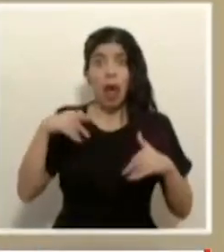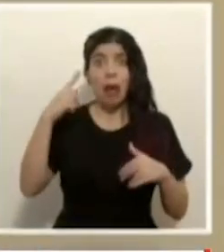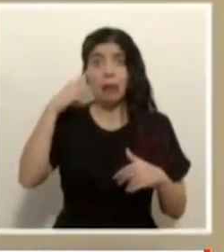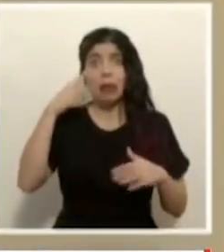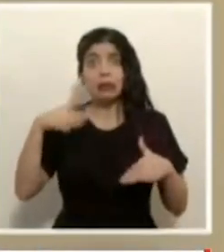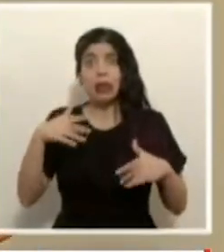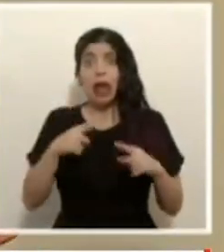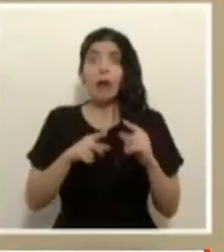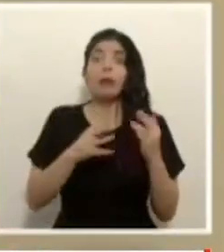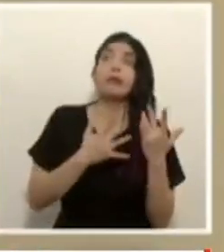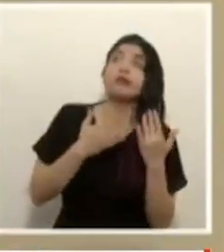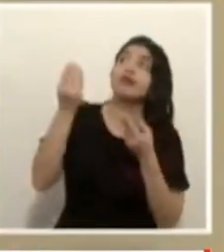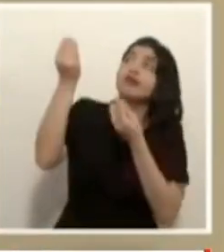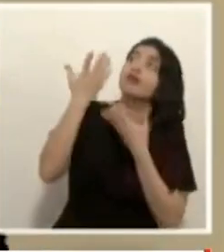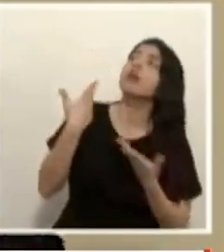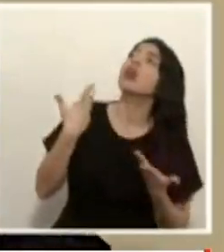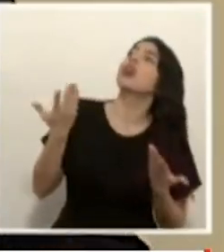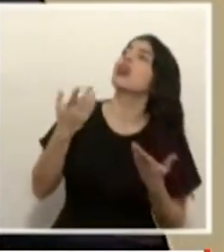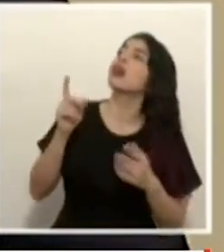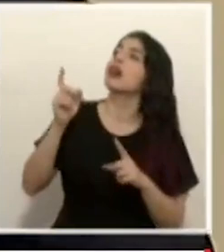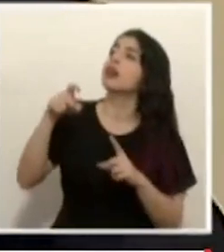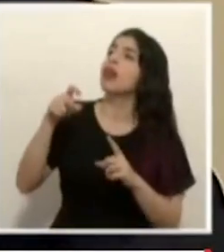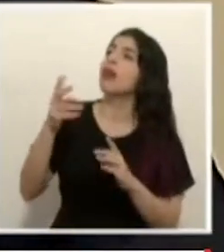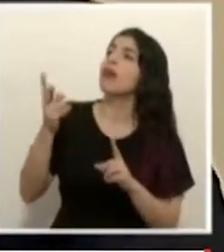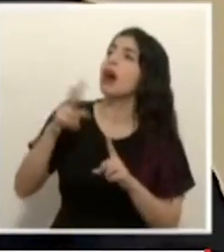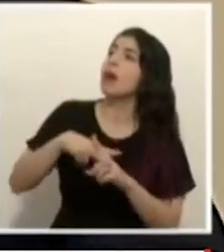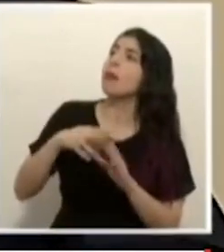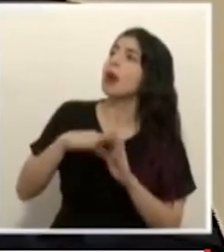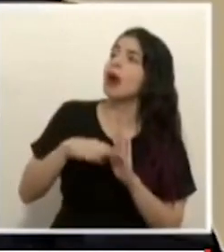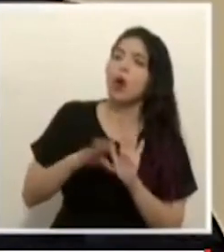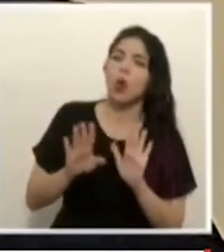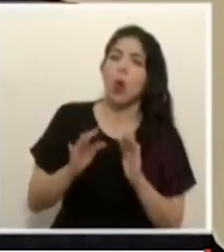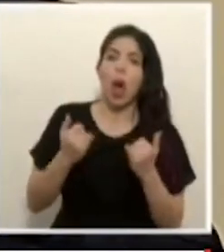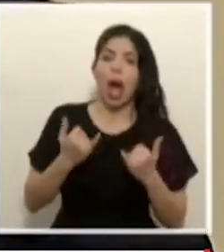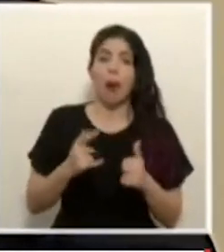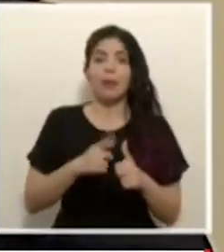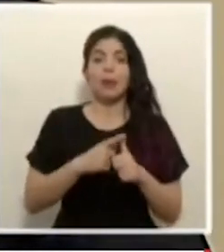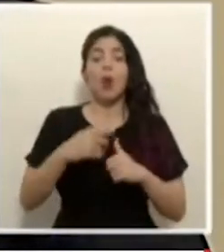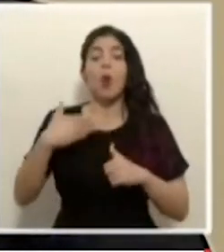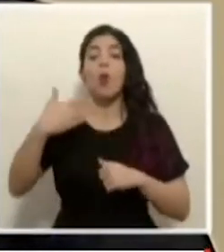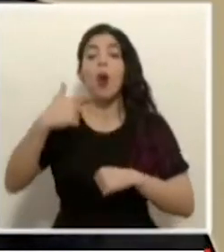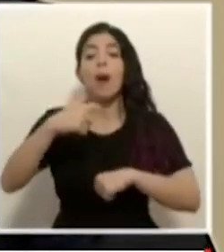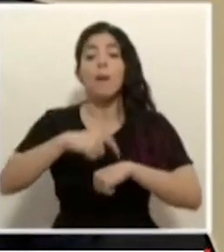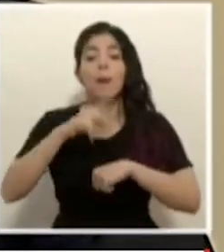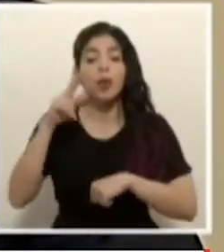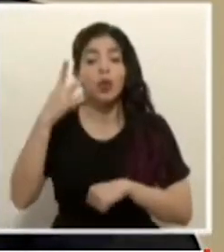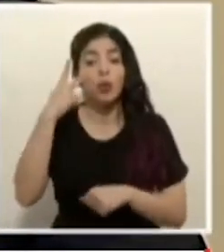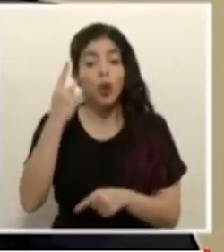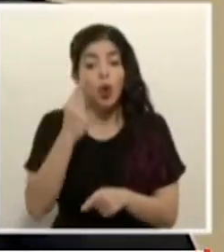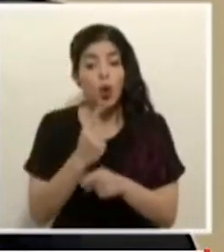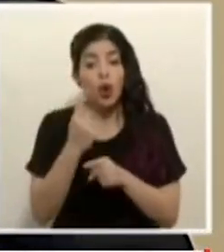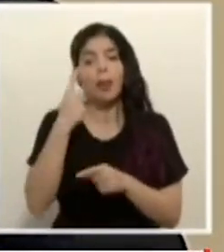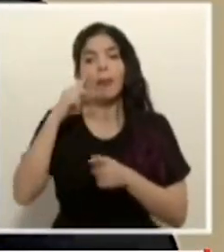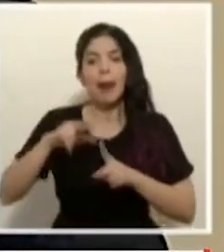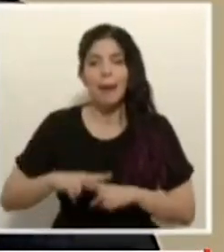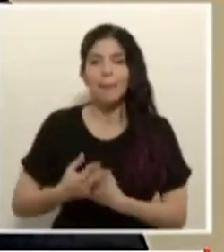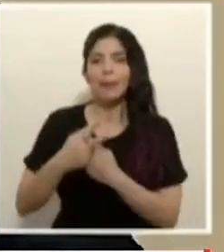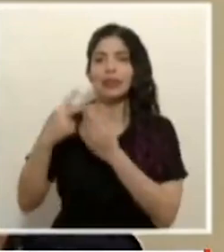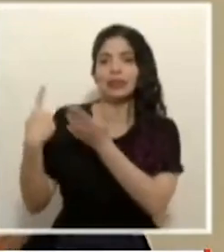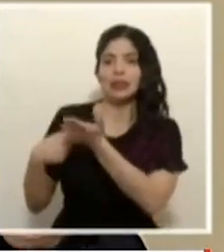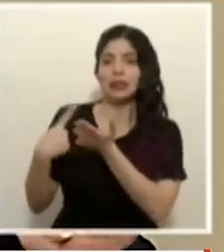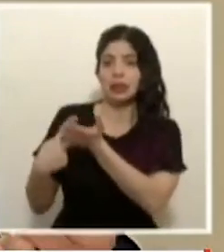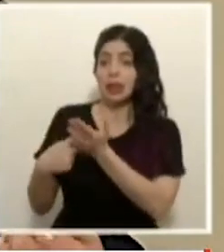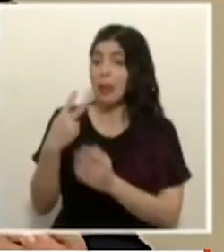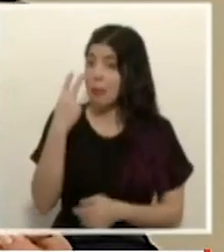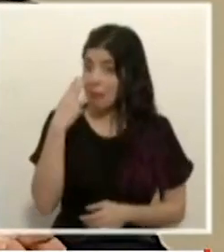o está esperando nosotros lo que estamos es esperando el momento político oportuno para abrir esa discusión ¿por qué? vean que